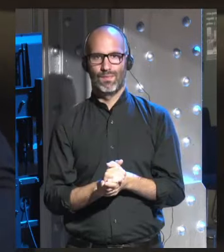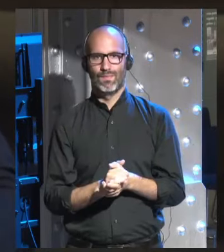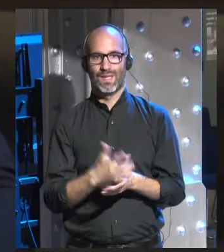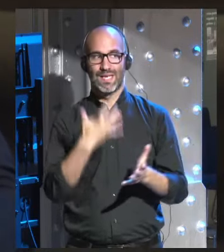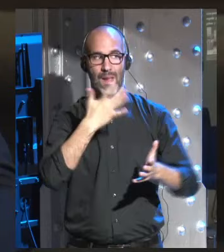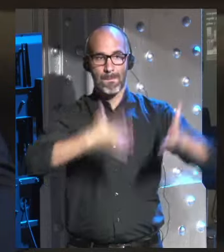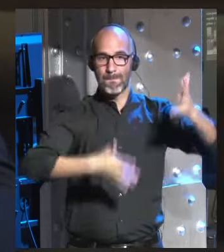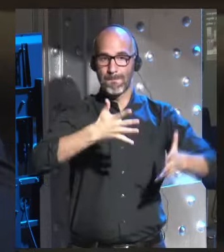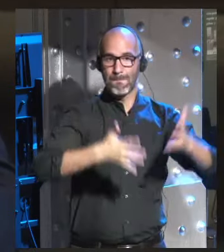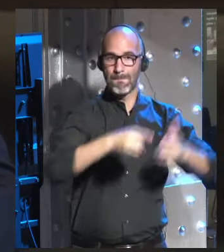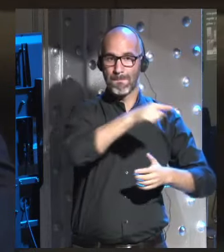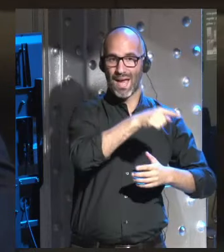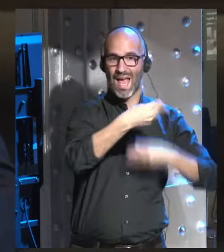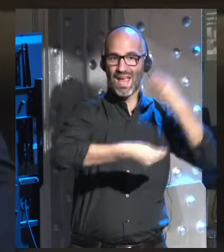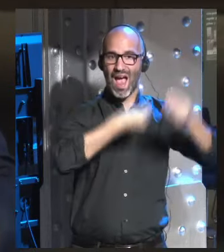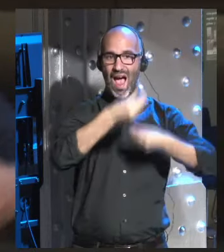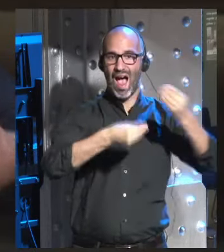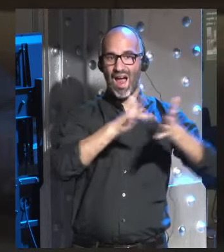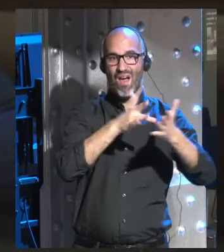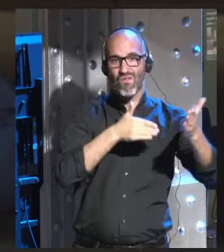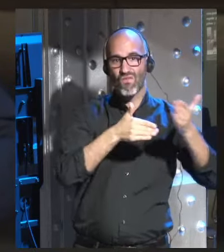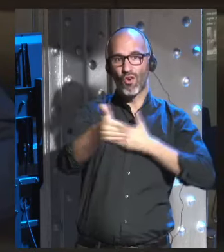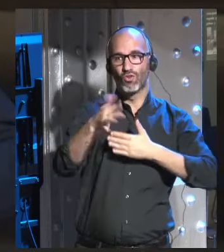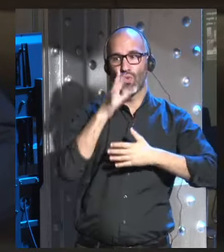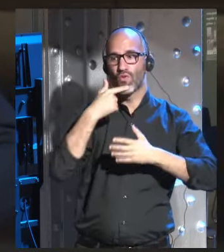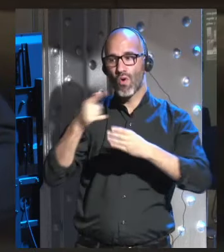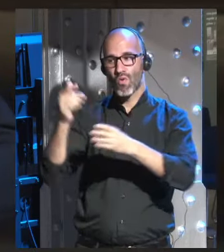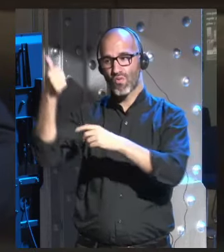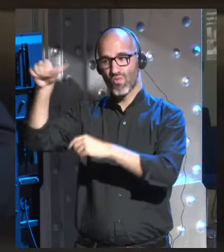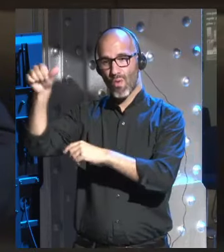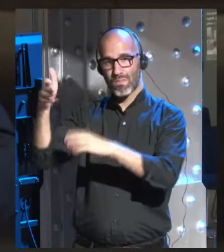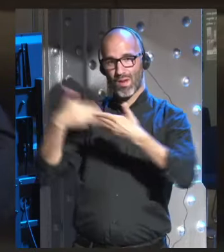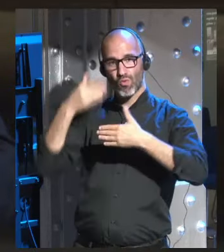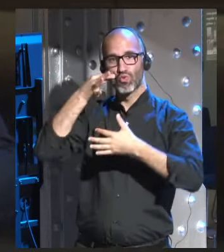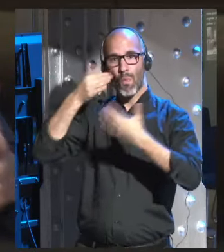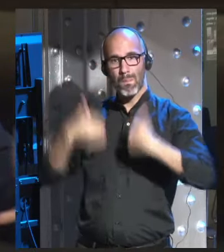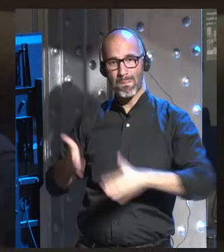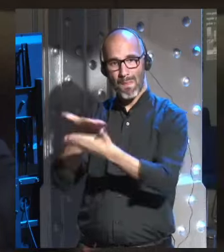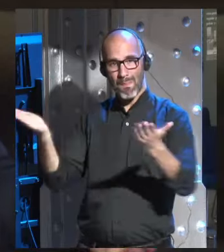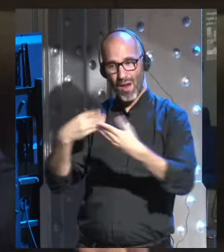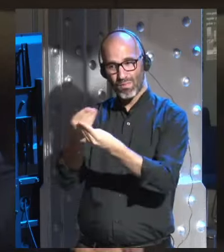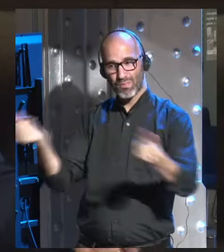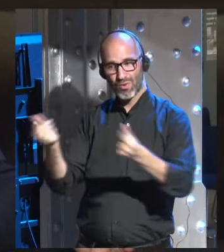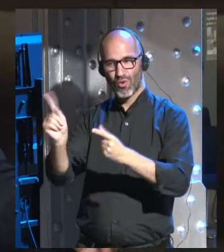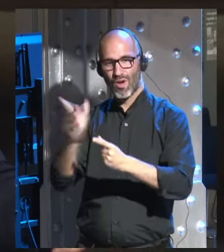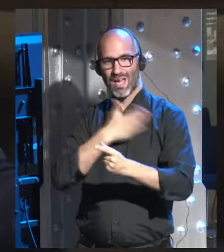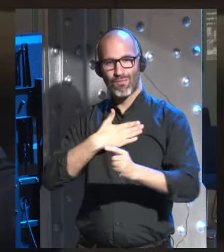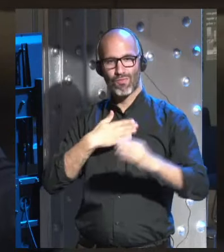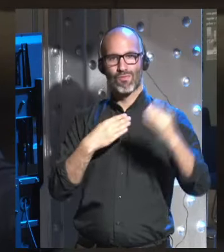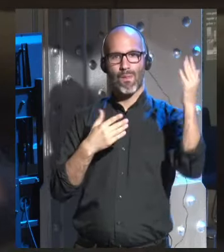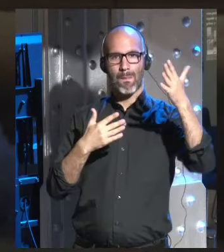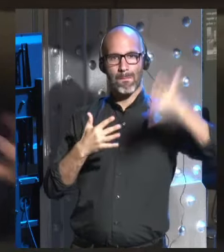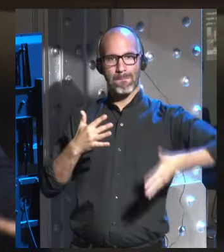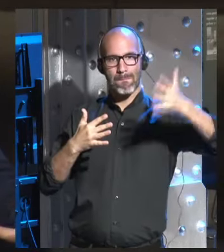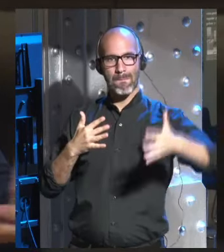harán que el Homo Sapiens desaparezca no matando al Homo Sapiens sino fusionándose para crear entidades